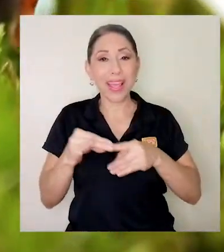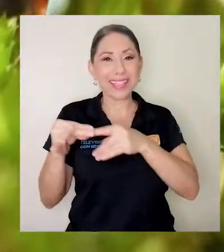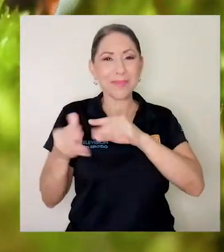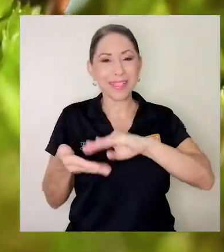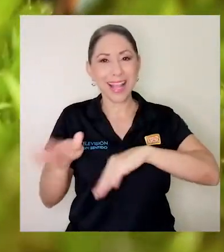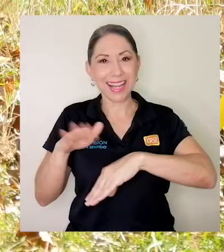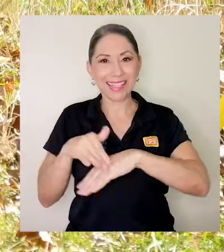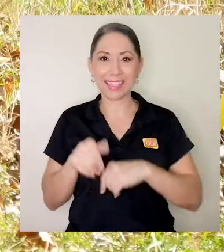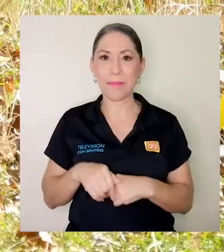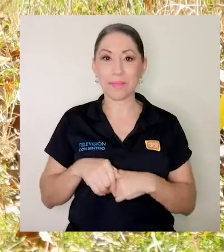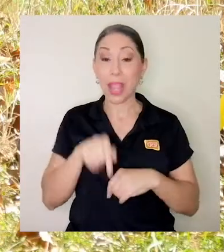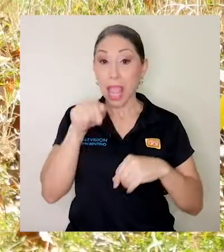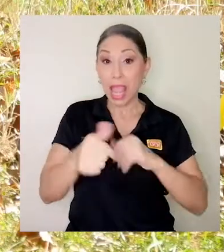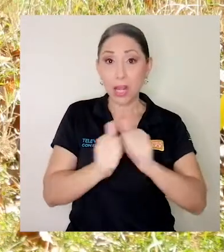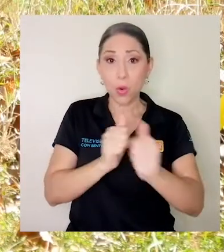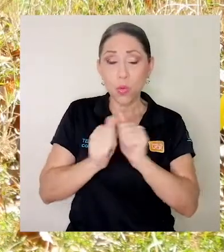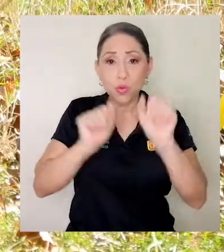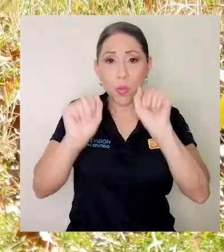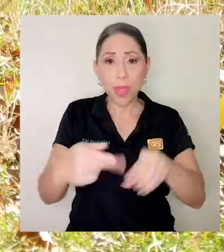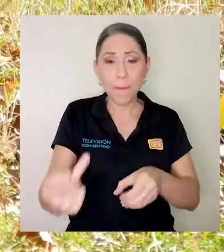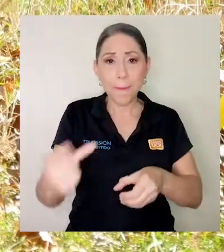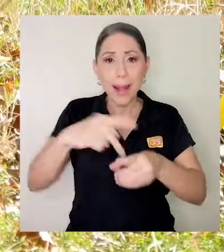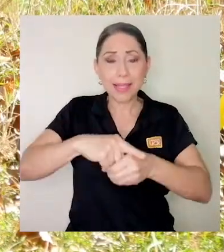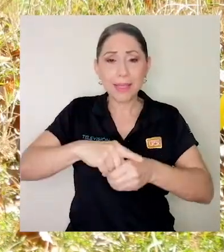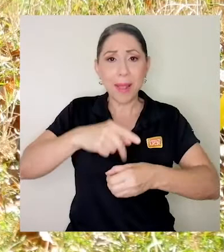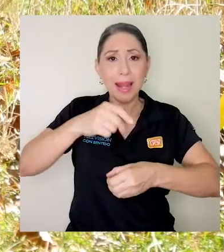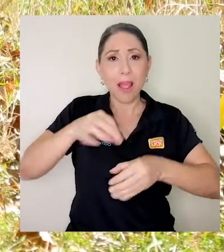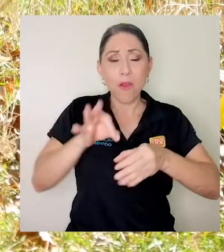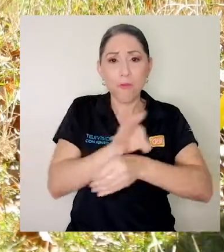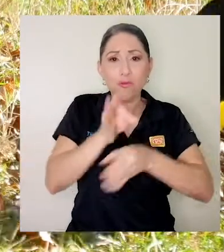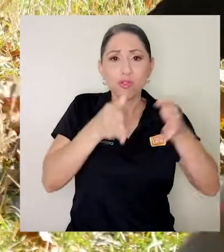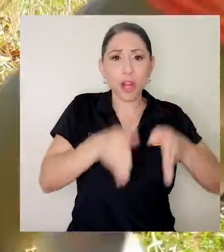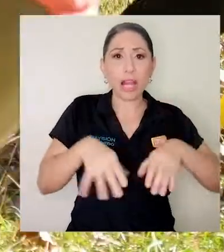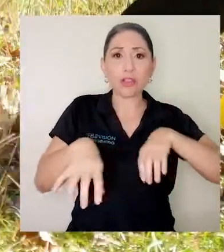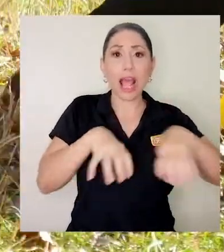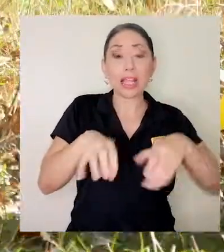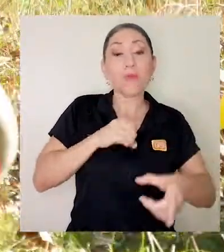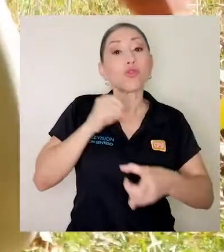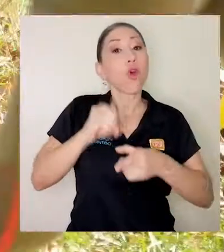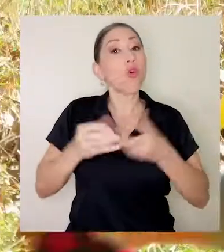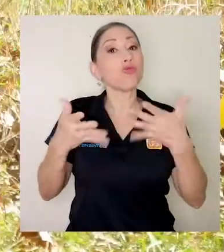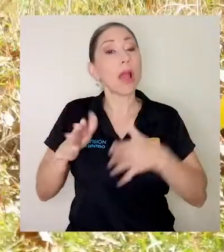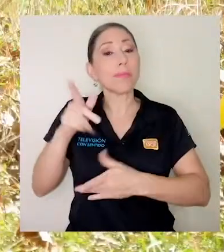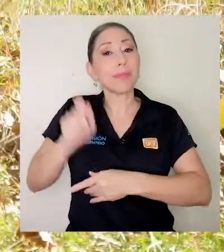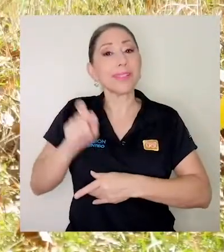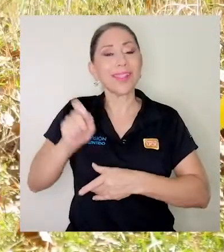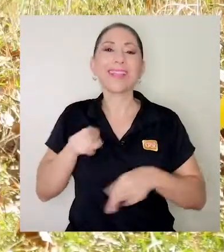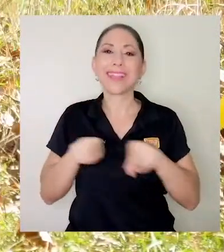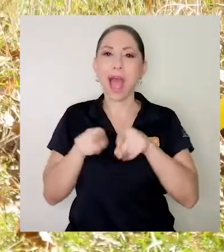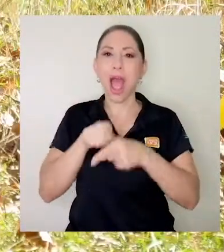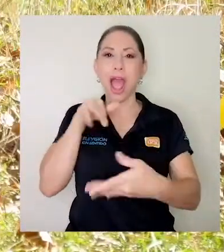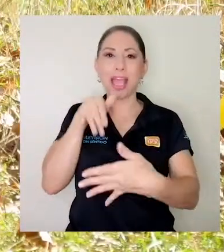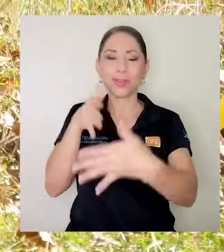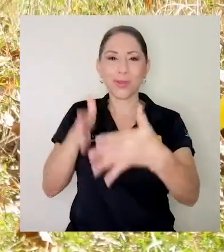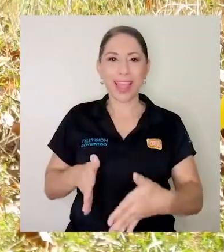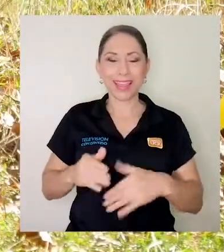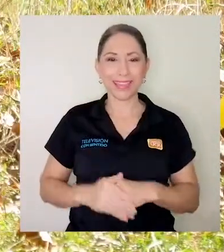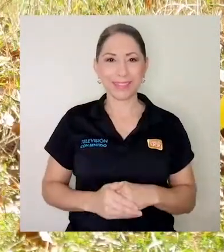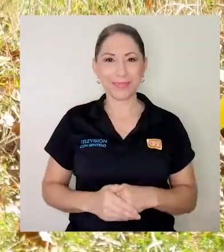especialista. En el concurso pueden participar funcionarios activos o pensionados y estudiantes.